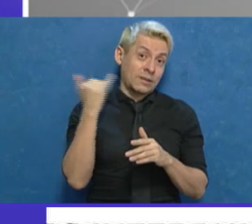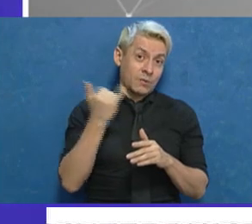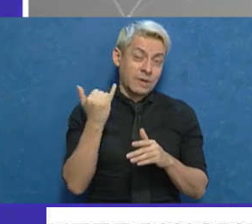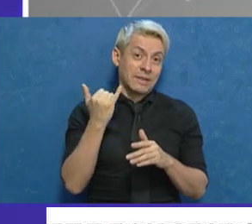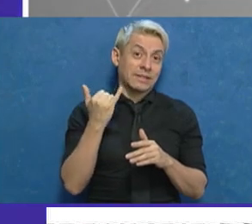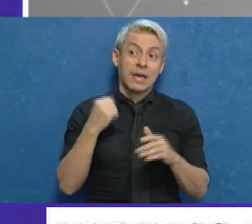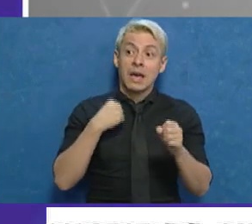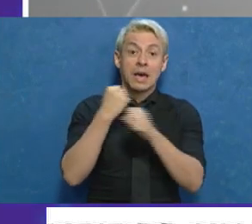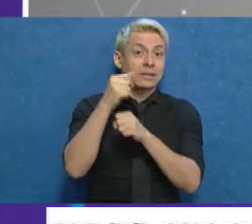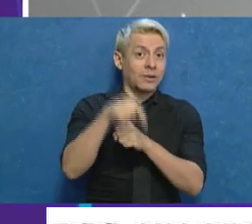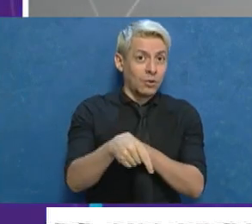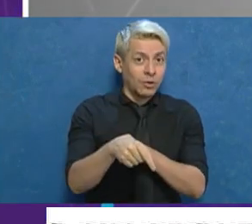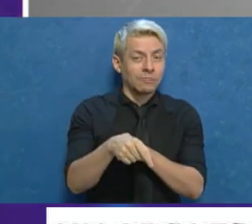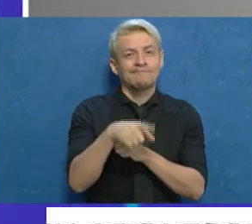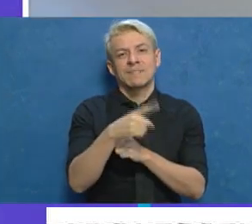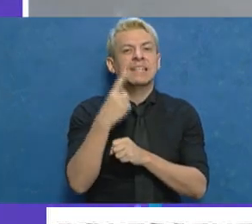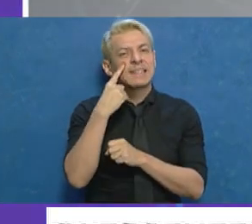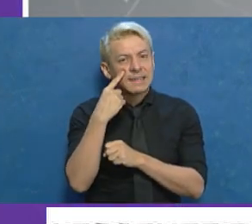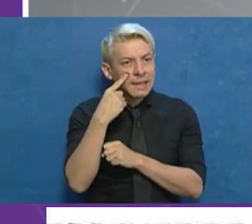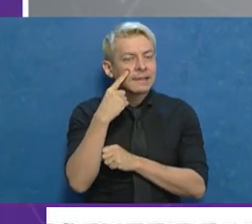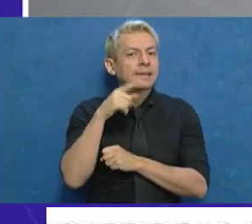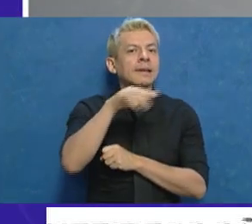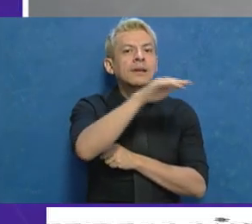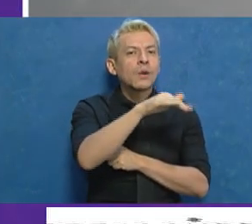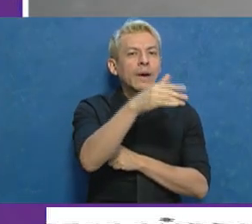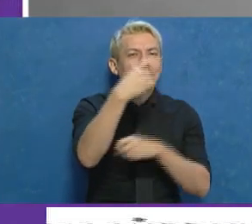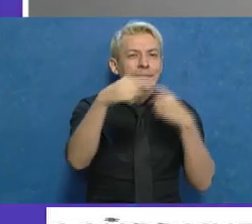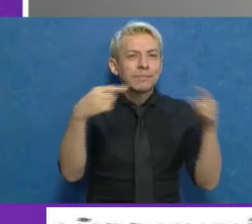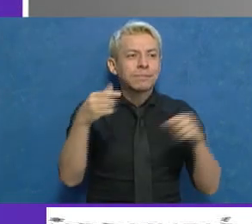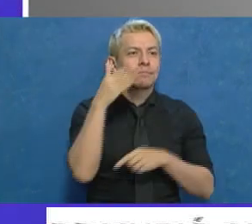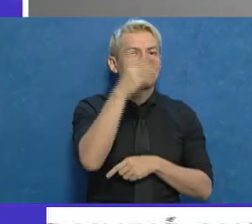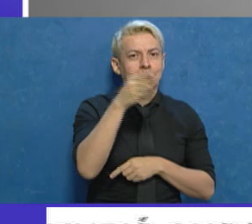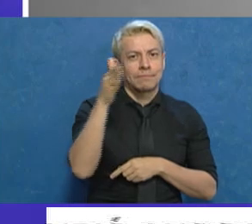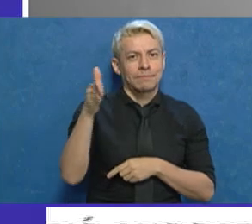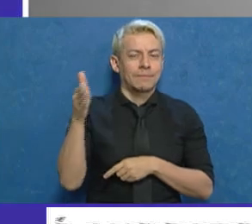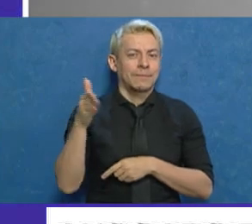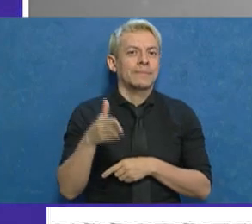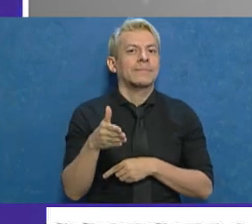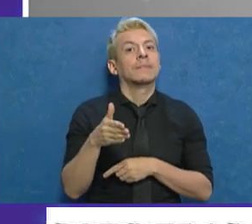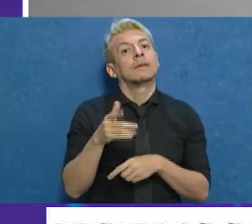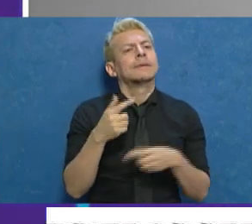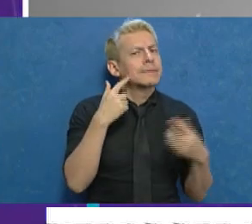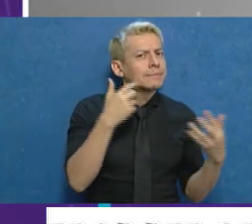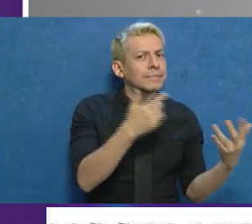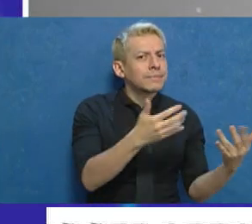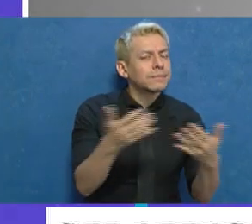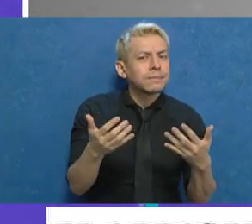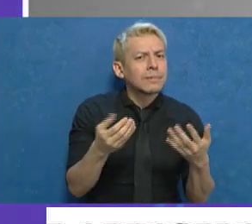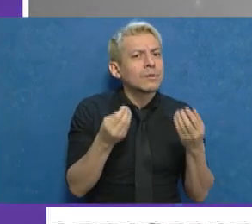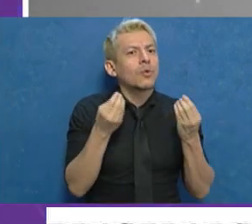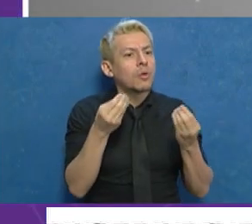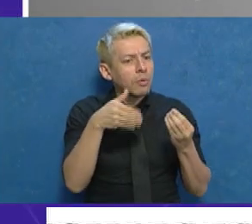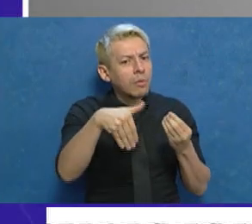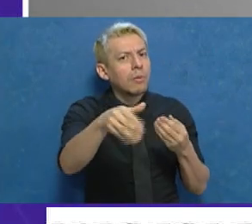hoy también lo hizo en algunas zonas afectadas, donde también estaban haciendo un relevamiento para ver cómo van a